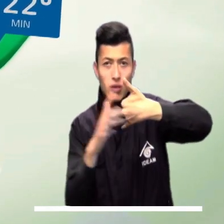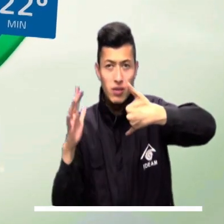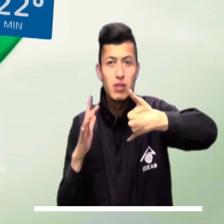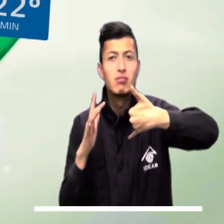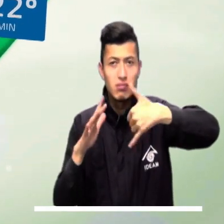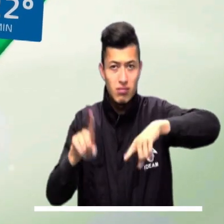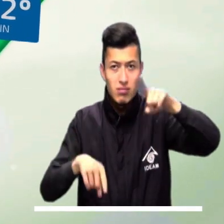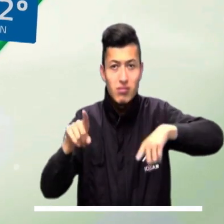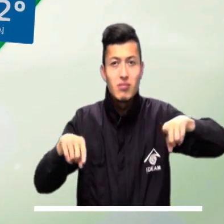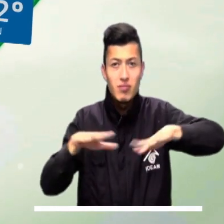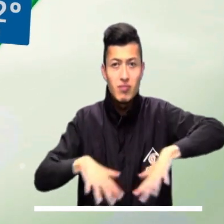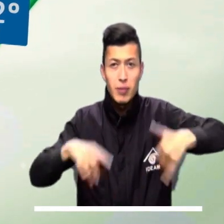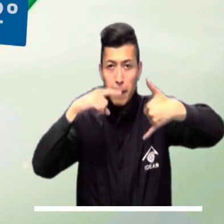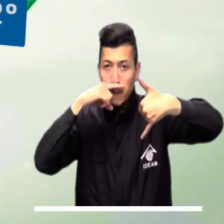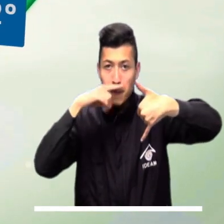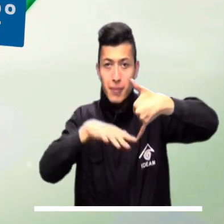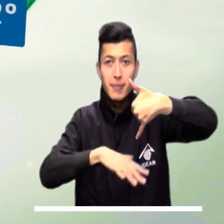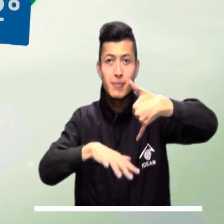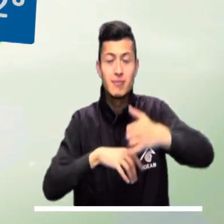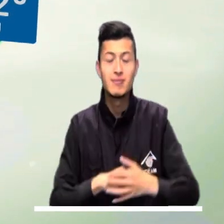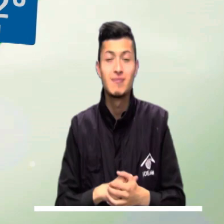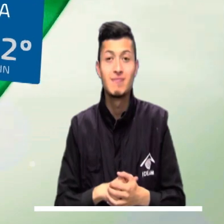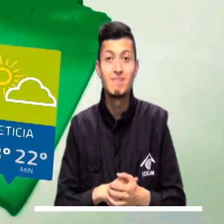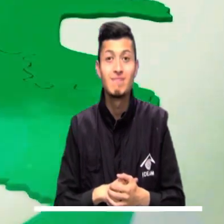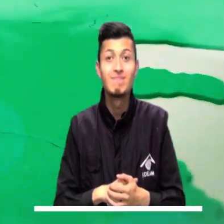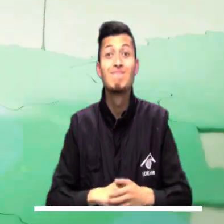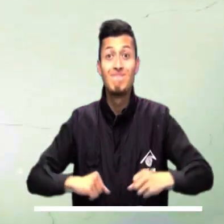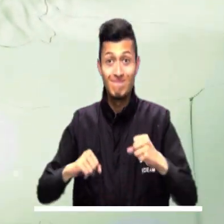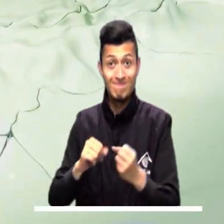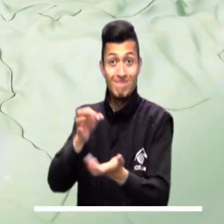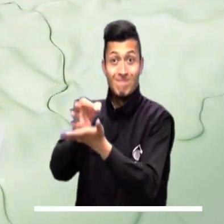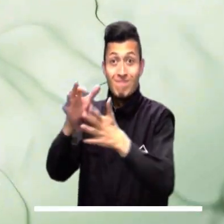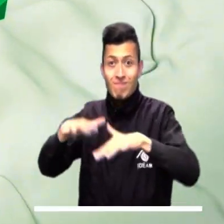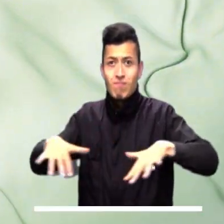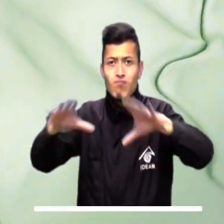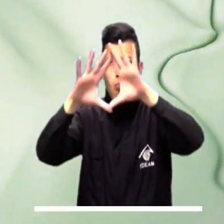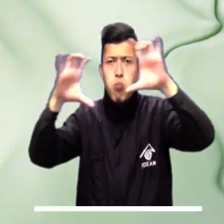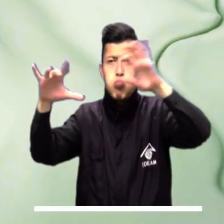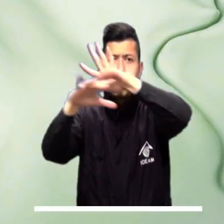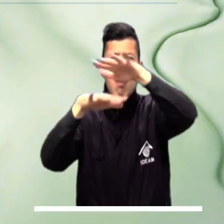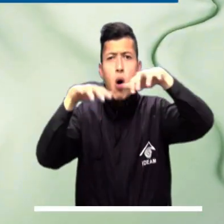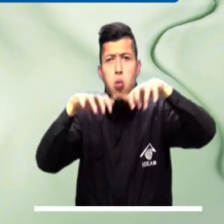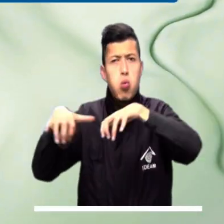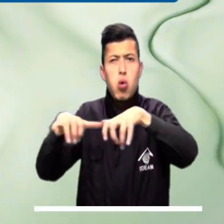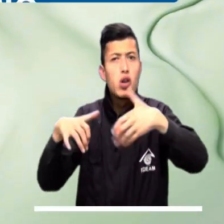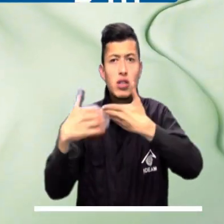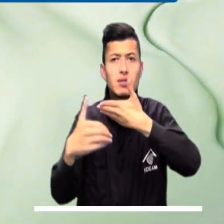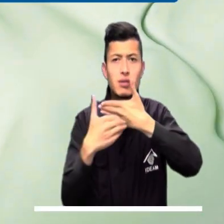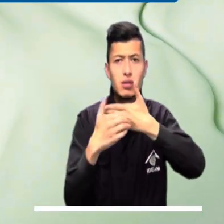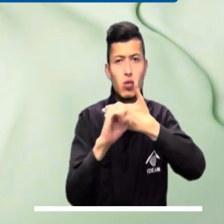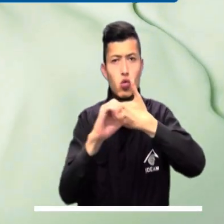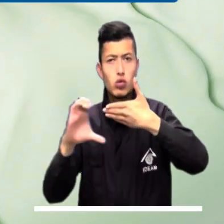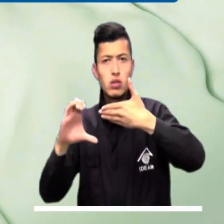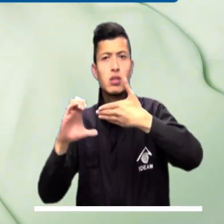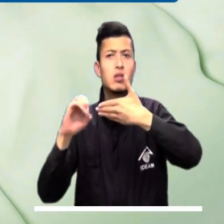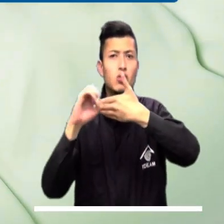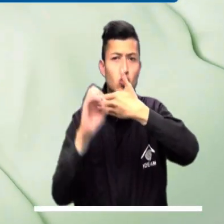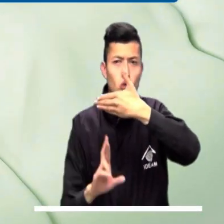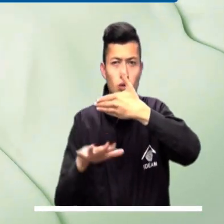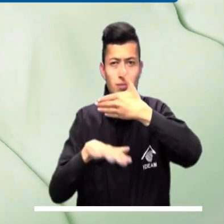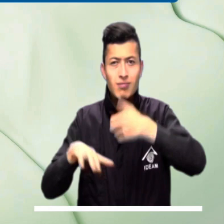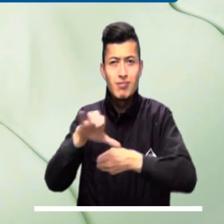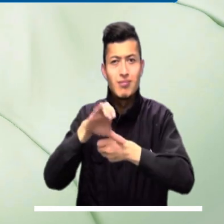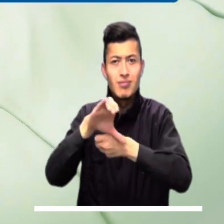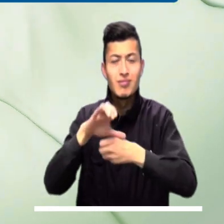Putumayo, Guaviare y algunos sectores de Amazonas. En Bogotá se avistan lluvias ocasionales y cielo nublado, principalmente en sectores del